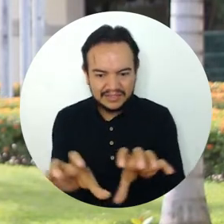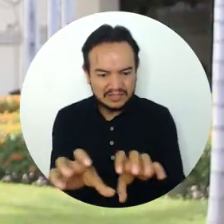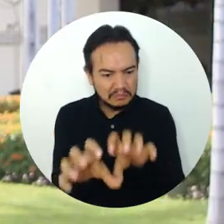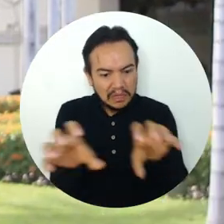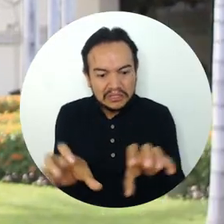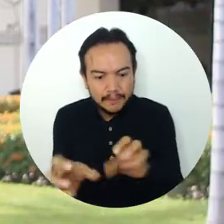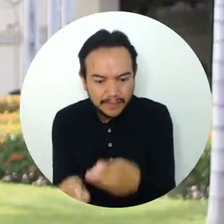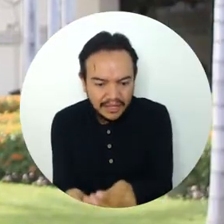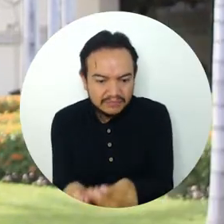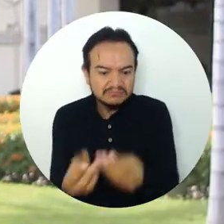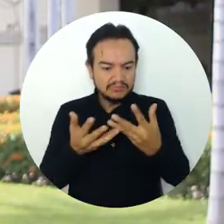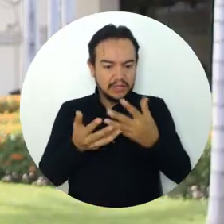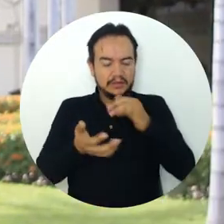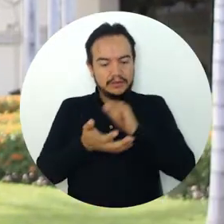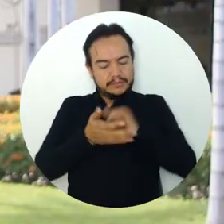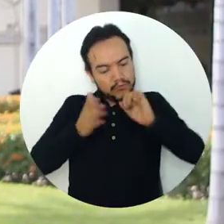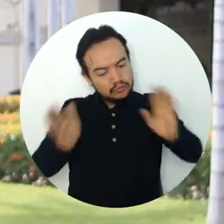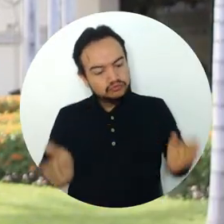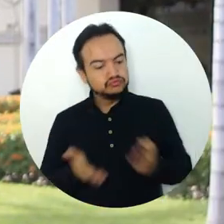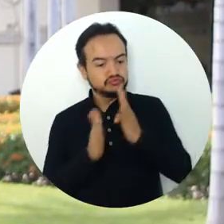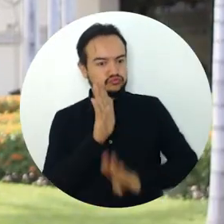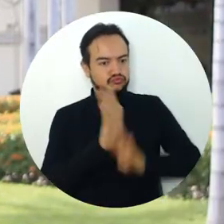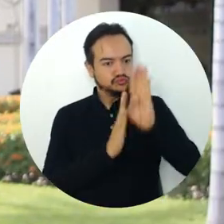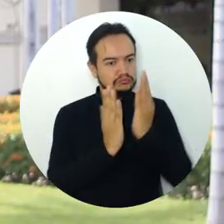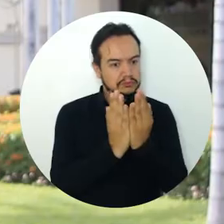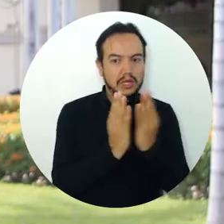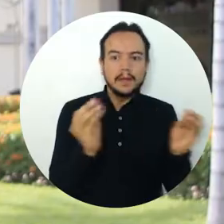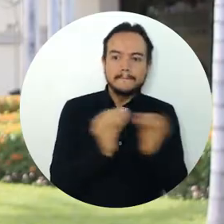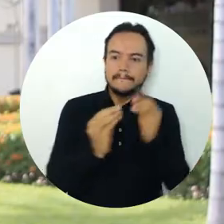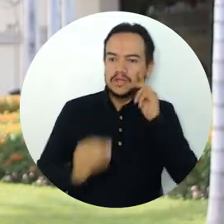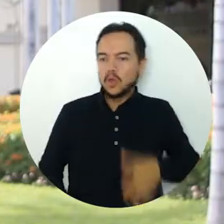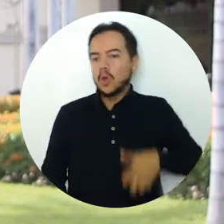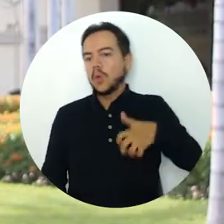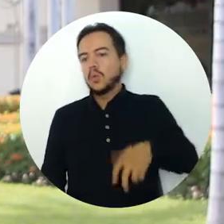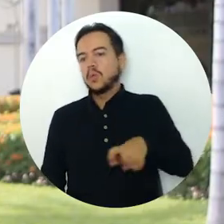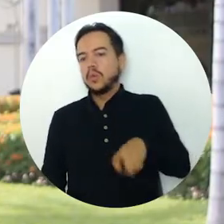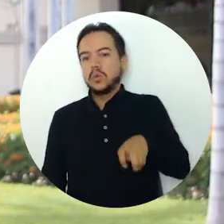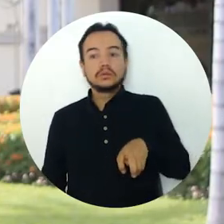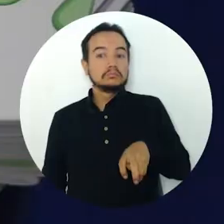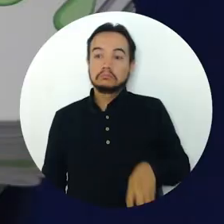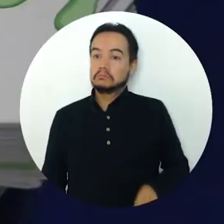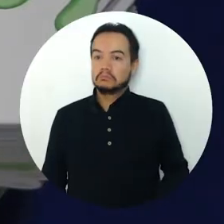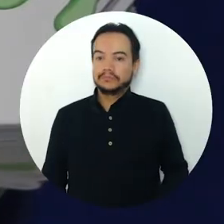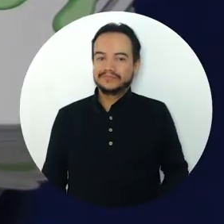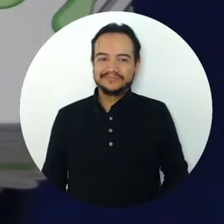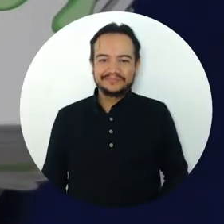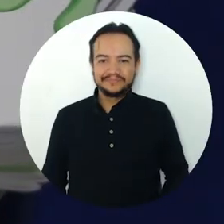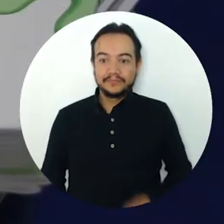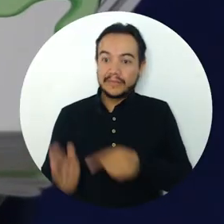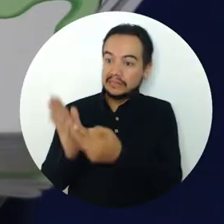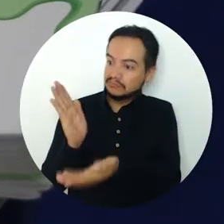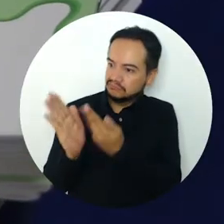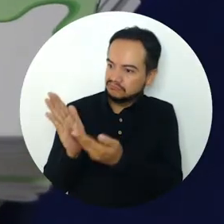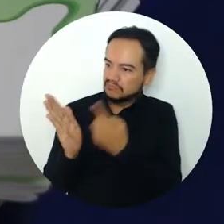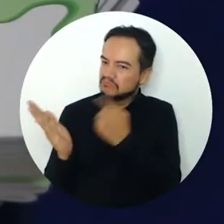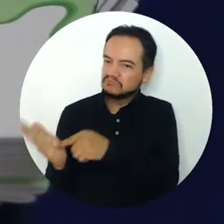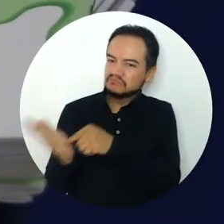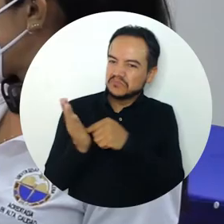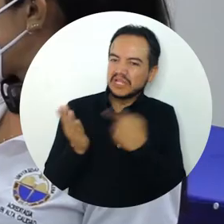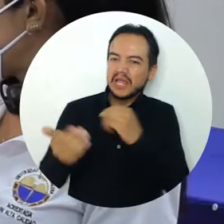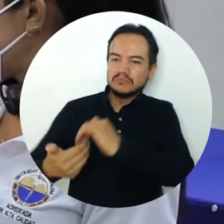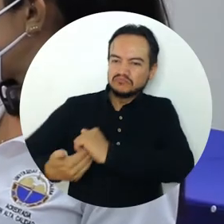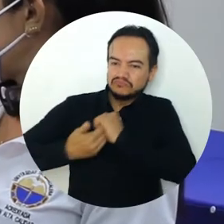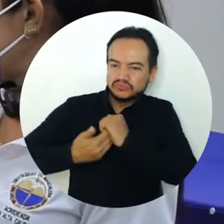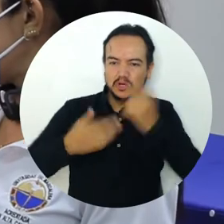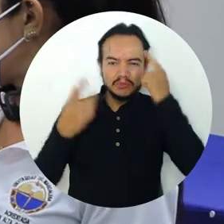desarrollarnos mejor en las actividades académicas, sino también dejar un poco la procrastinación. Esta herramienta enseña el manejo del tiempo,